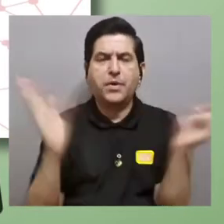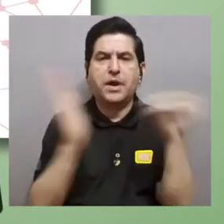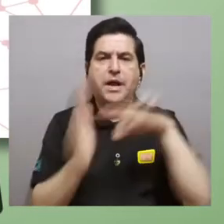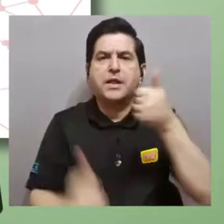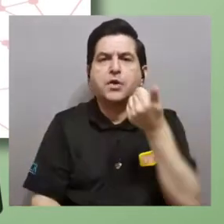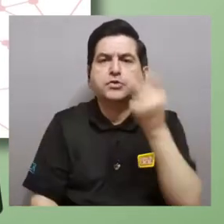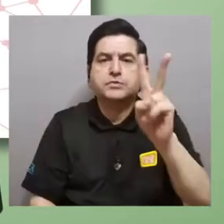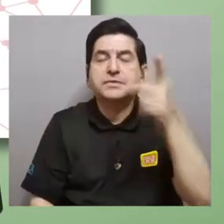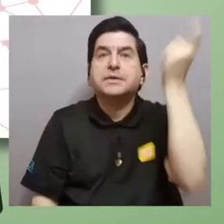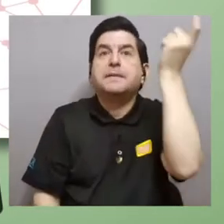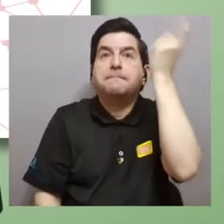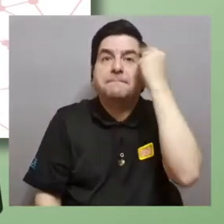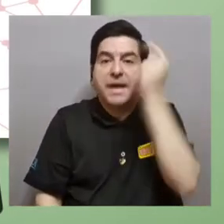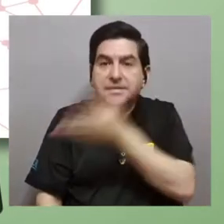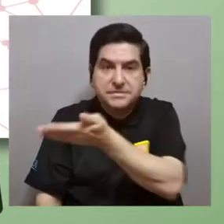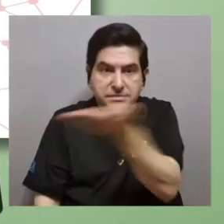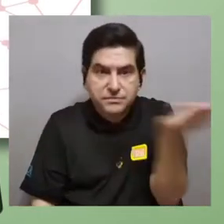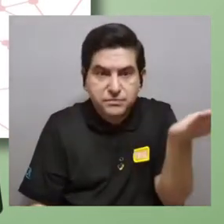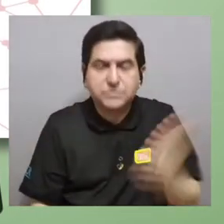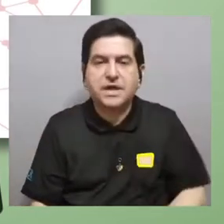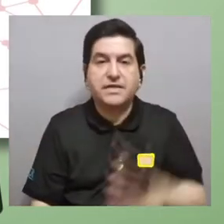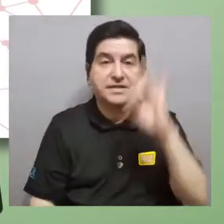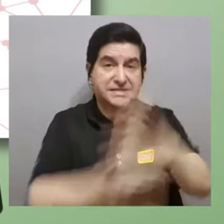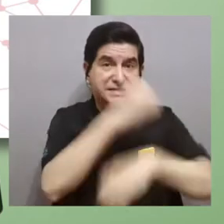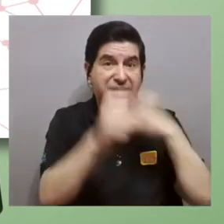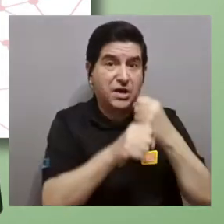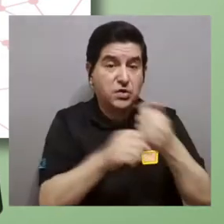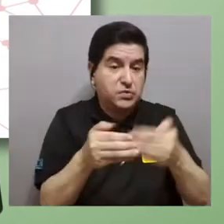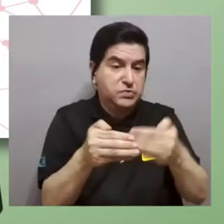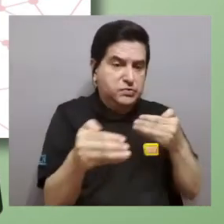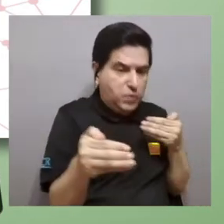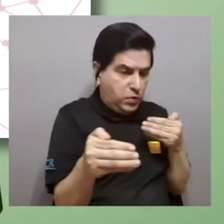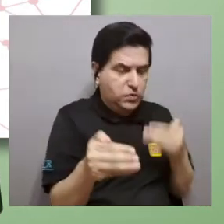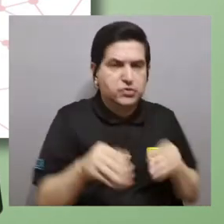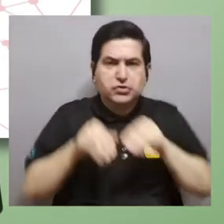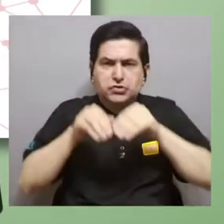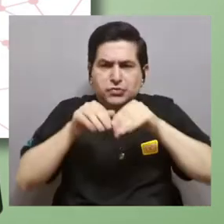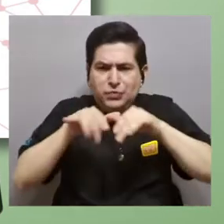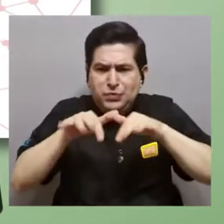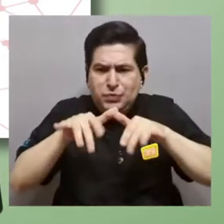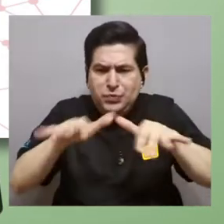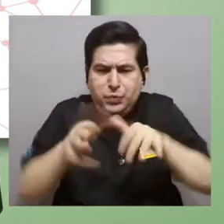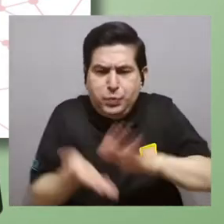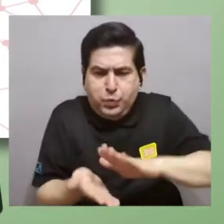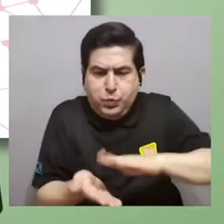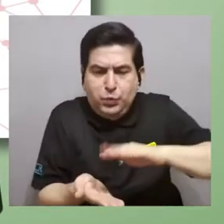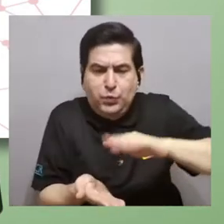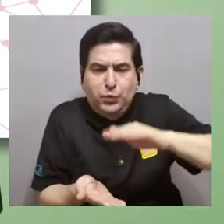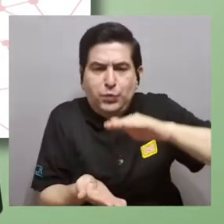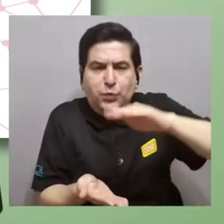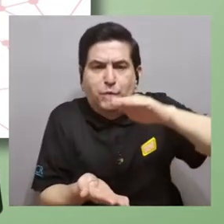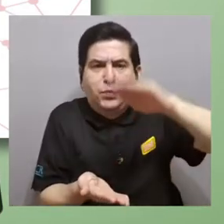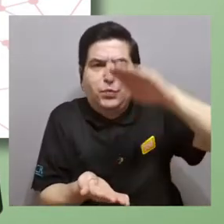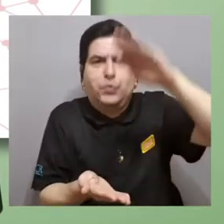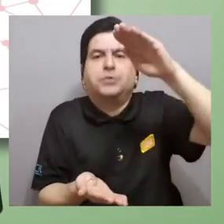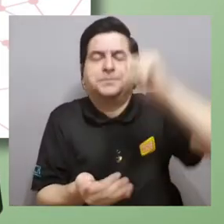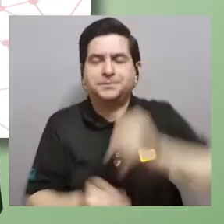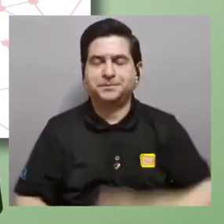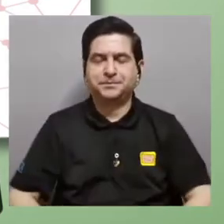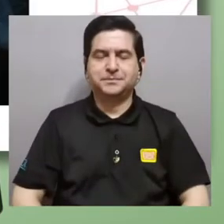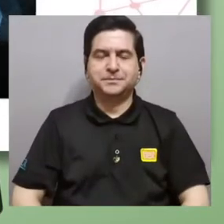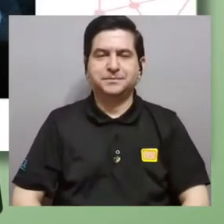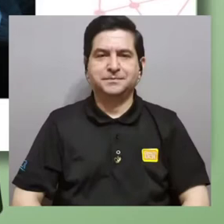y esto fue para el 2012. Pueden imaginarse ustedes en esos últimos ocho años, pues estas redes, cómo se habrán incrementado